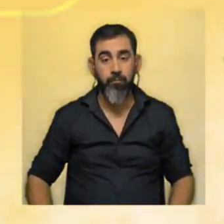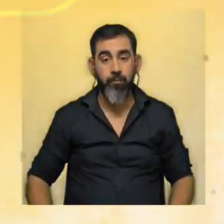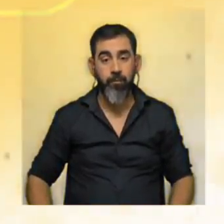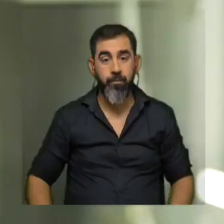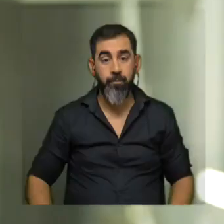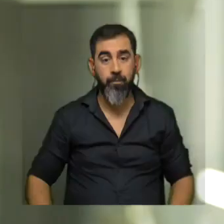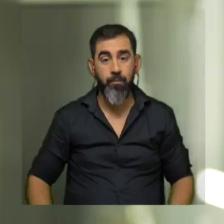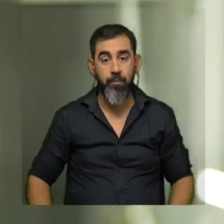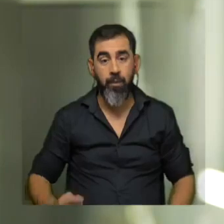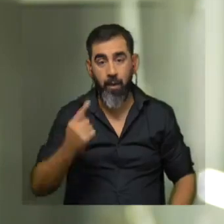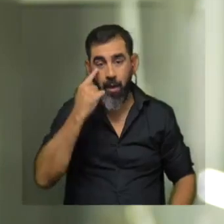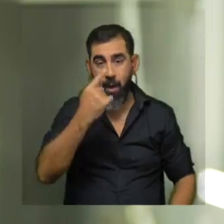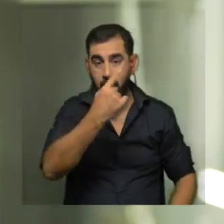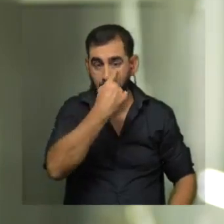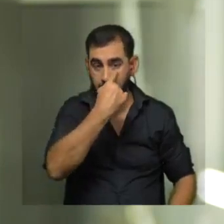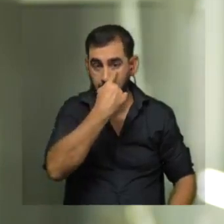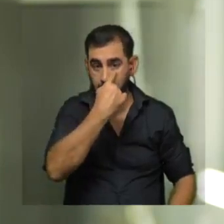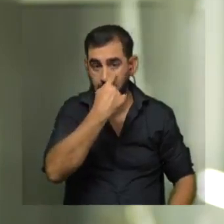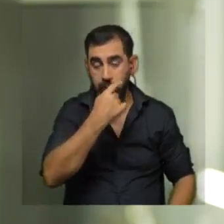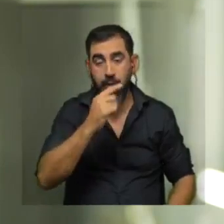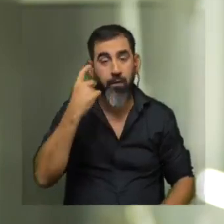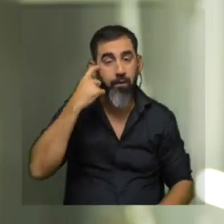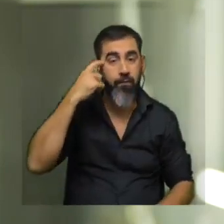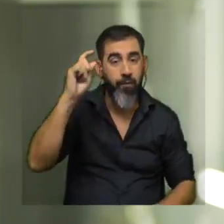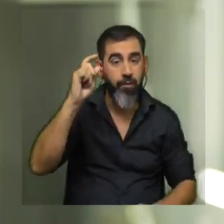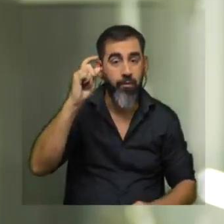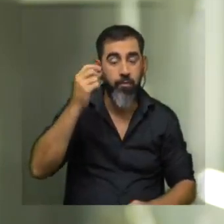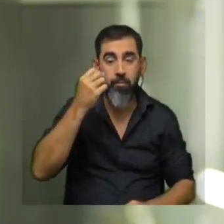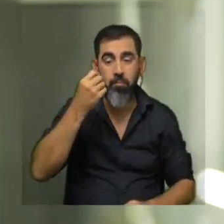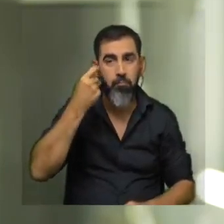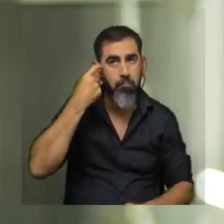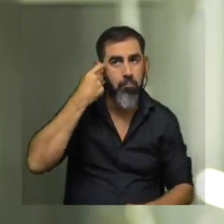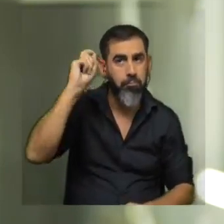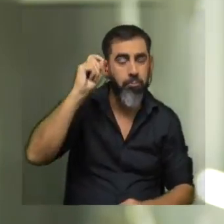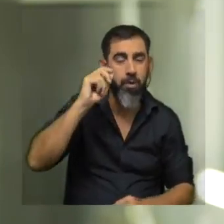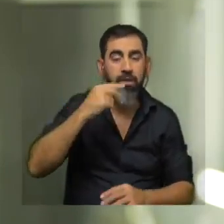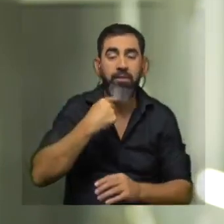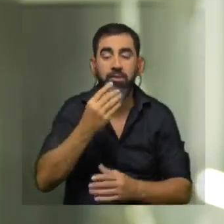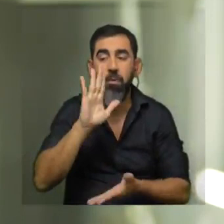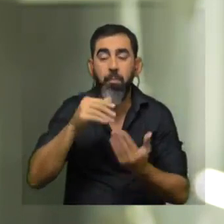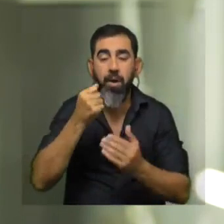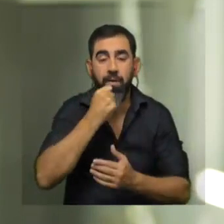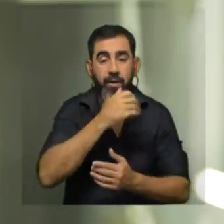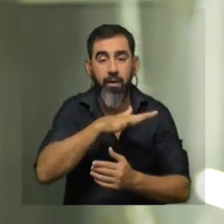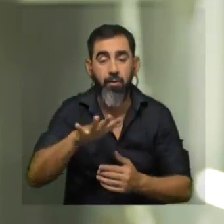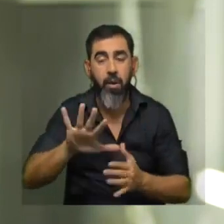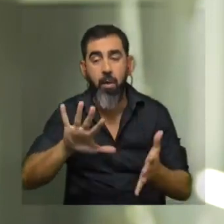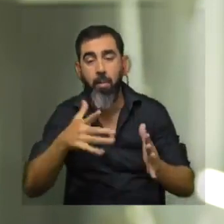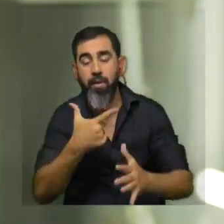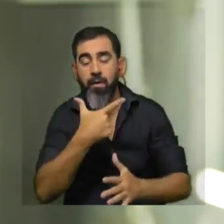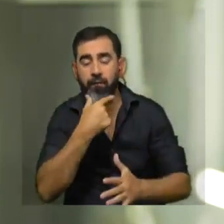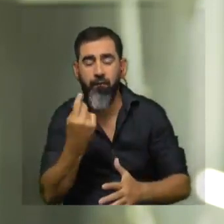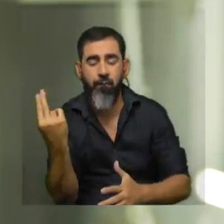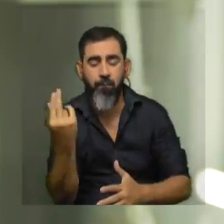los lentes de contacto son uno de los inventos más ingeniosos y útiles de la historia parecen sencillos pero